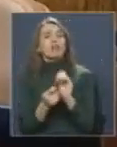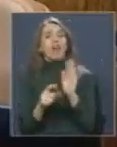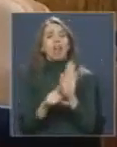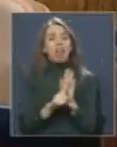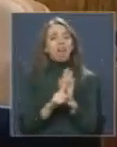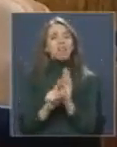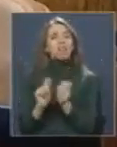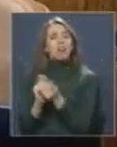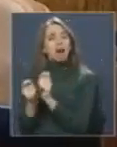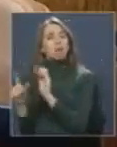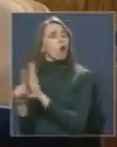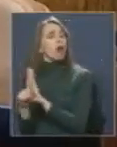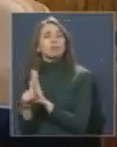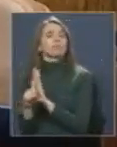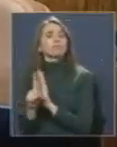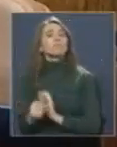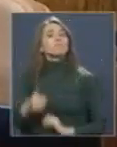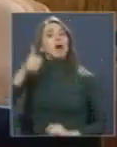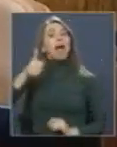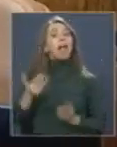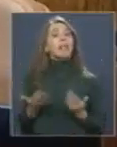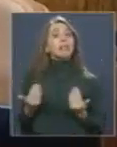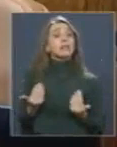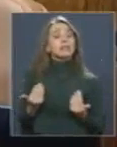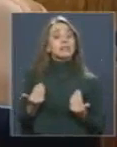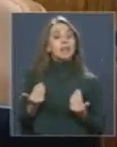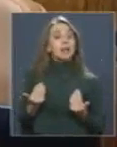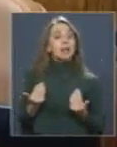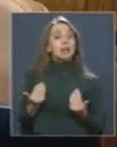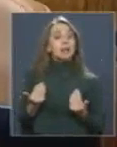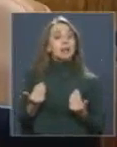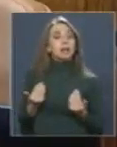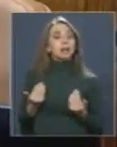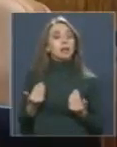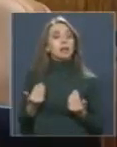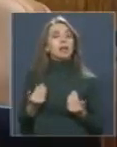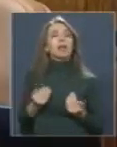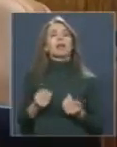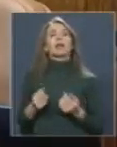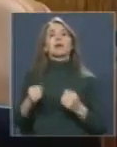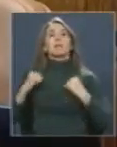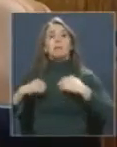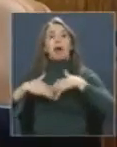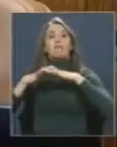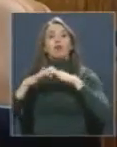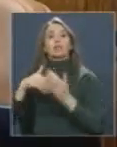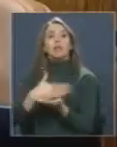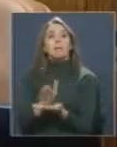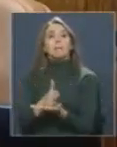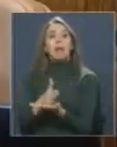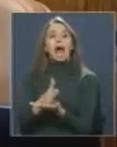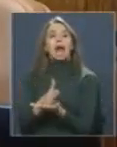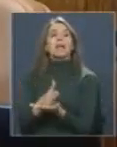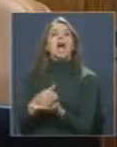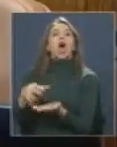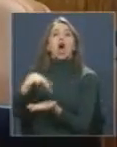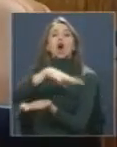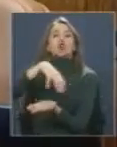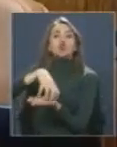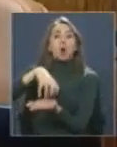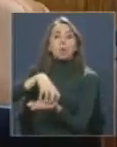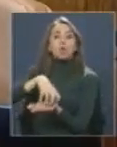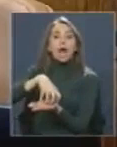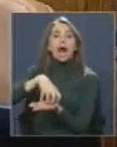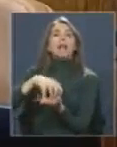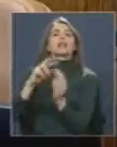lo que más necesitamos es reforzar los planes comunales de seguridad pública en cada una de las